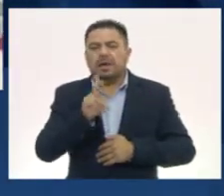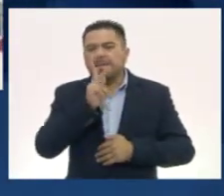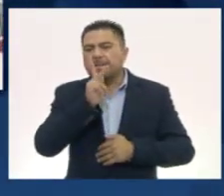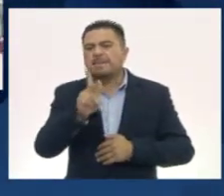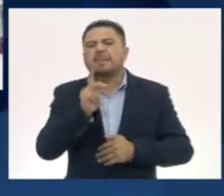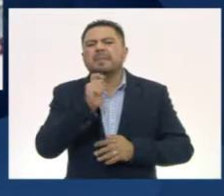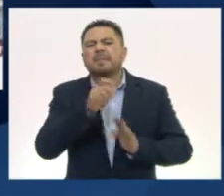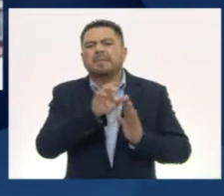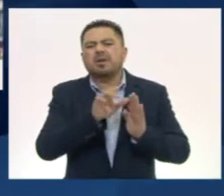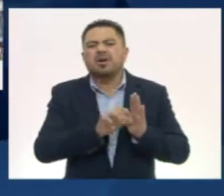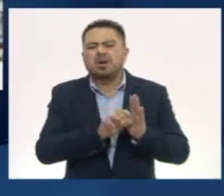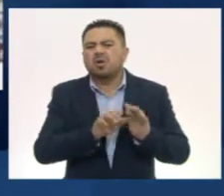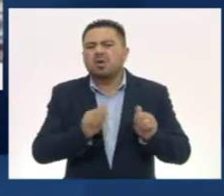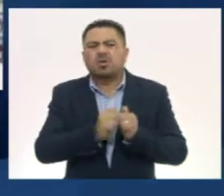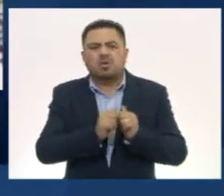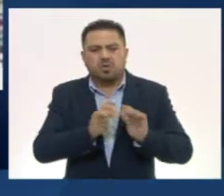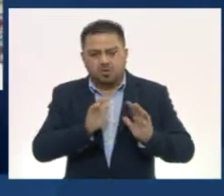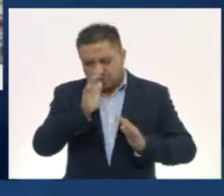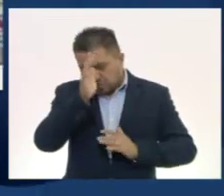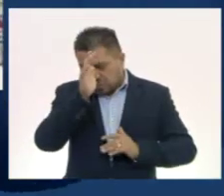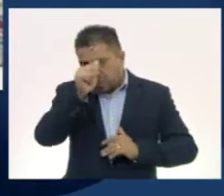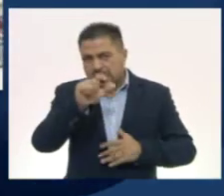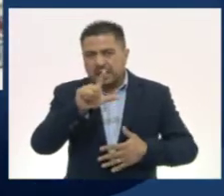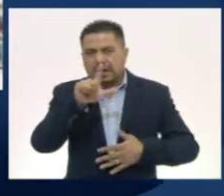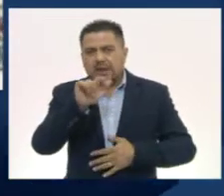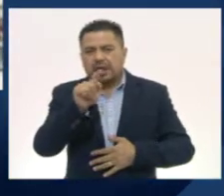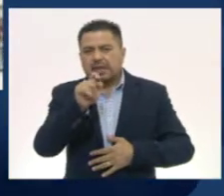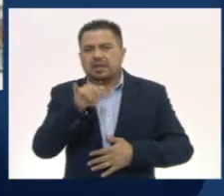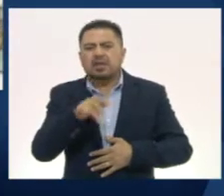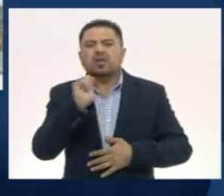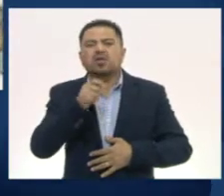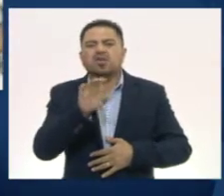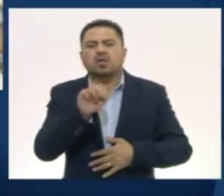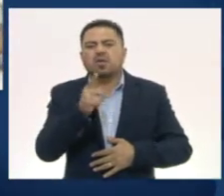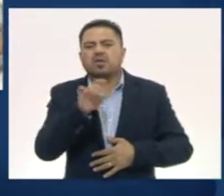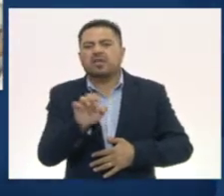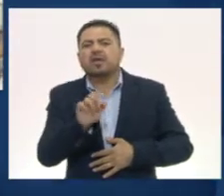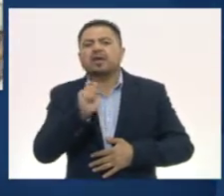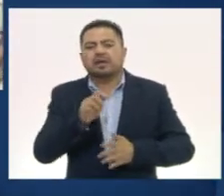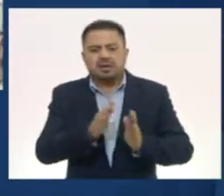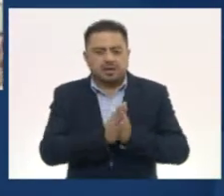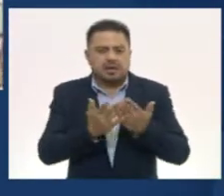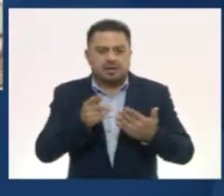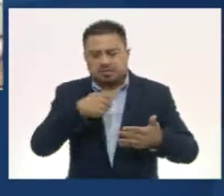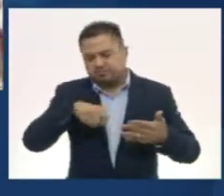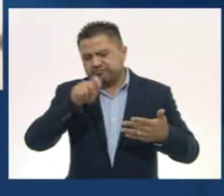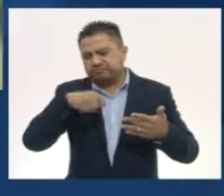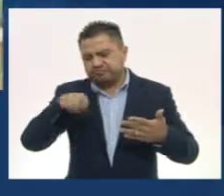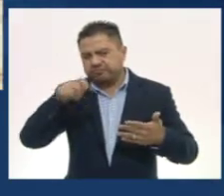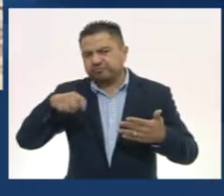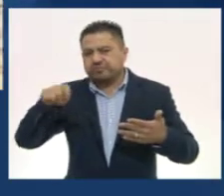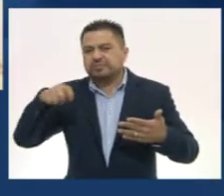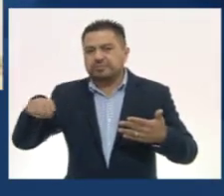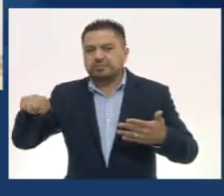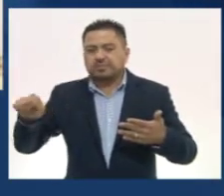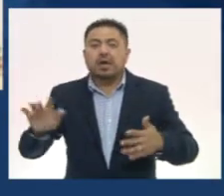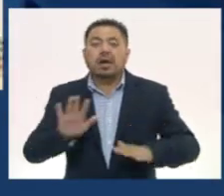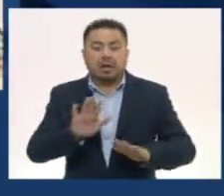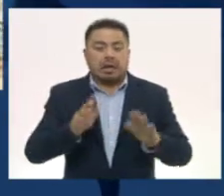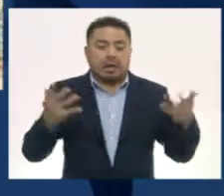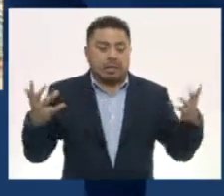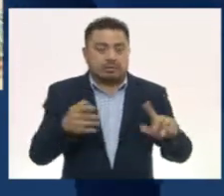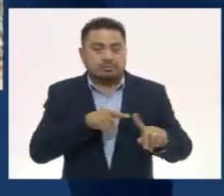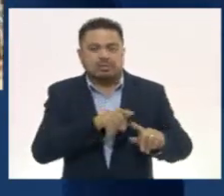palabra códice viene del término en latín códex, que significa libro manuscrito. Los